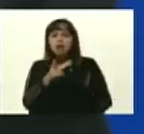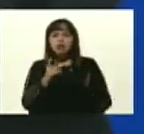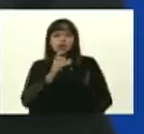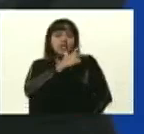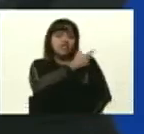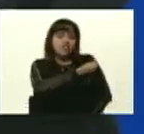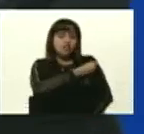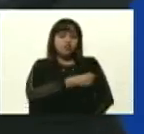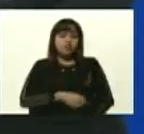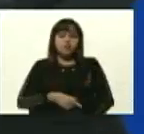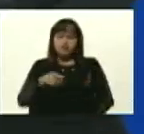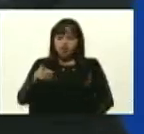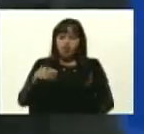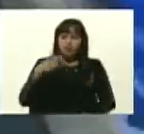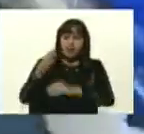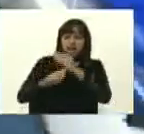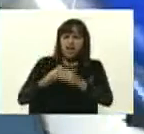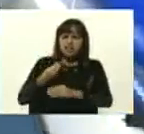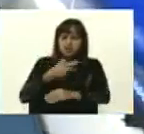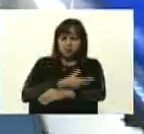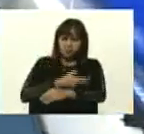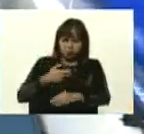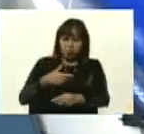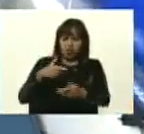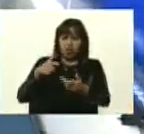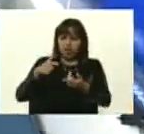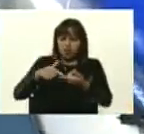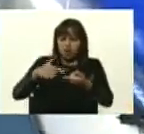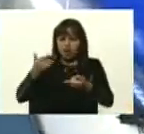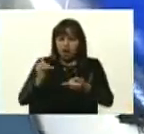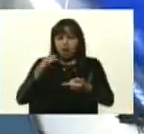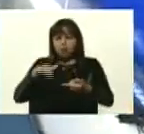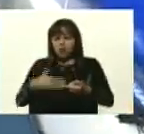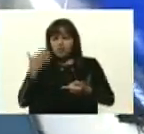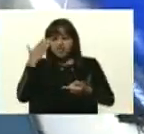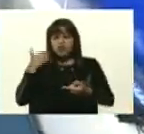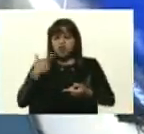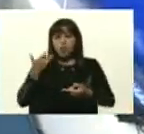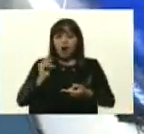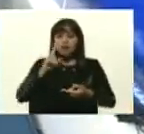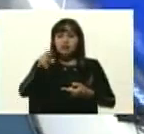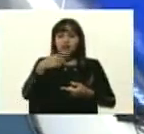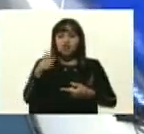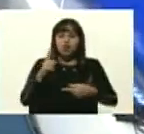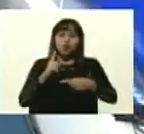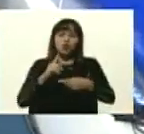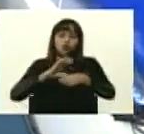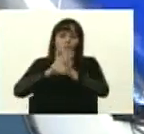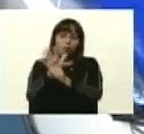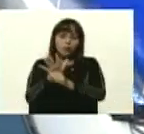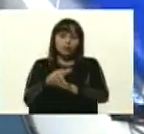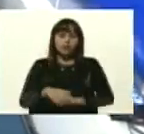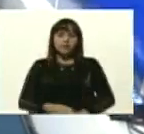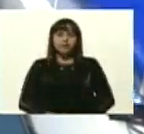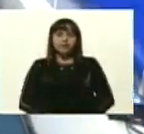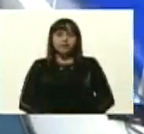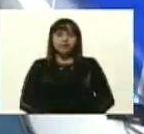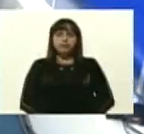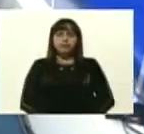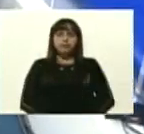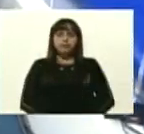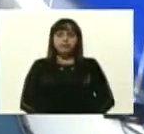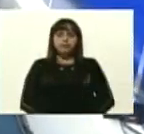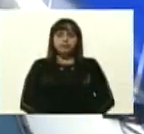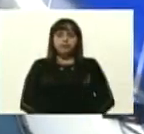Correcto. Si me hacen una prueba de sangre... Ajá. ...ustedes pueden determinar si yo tengo... Si tienes COVID. Si tengo COVID